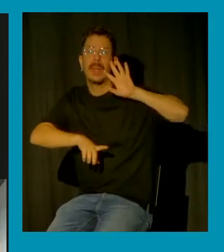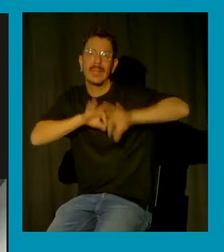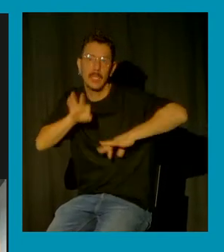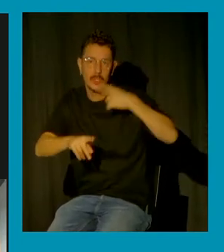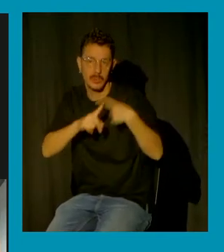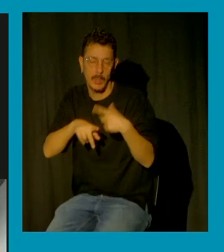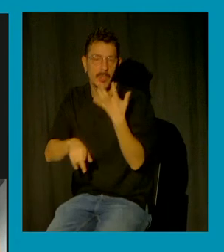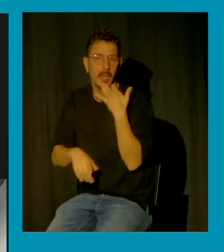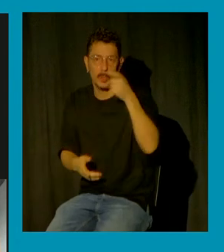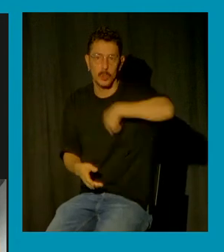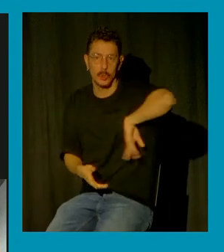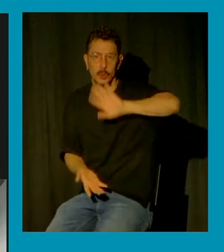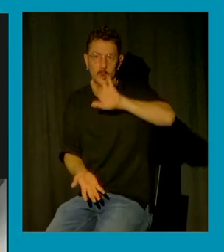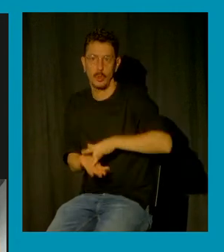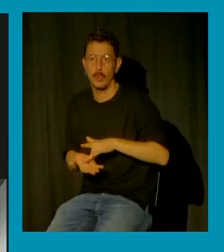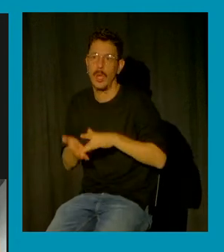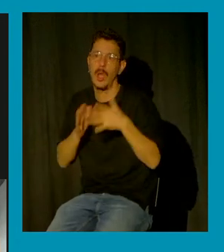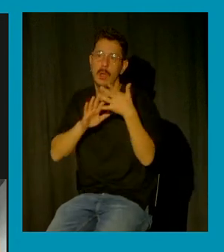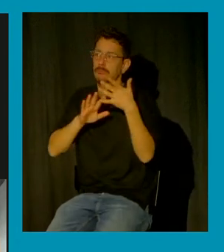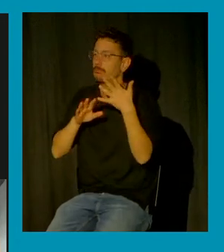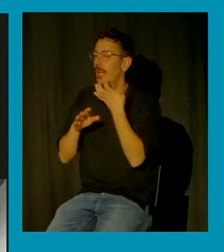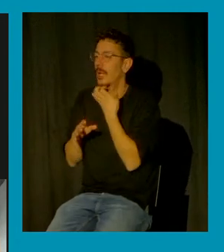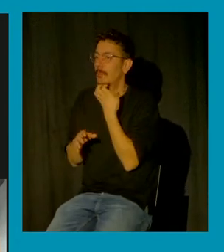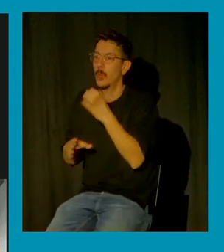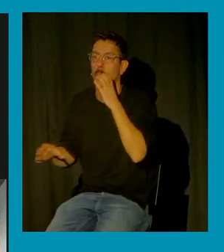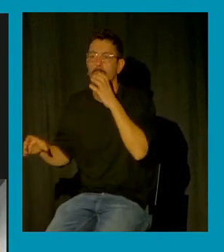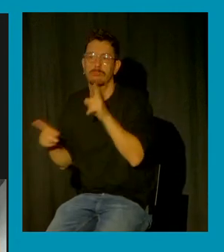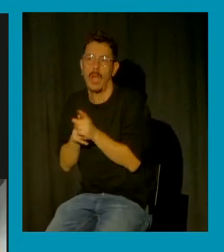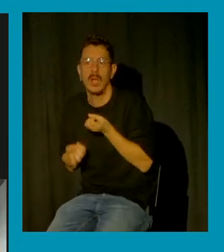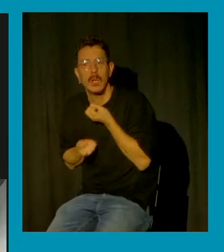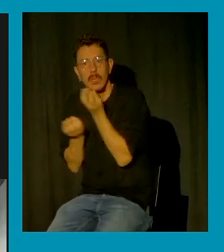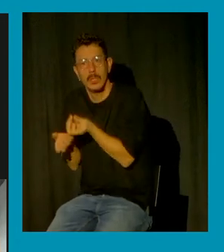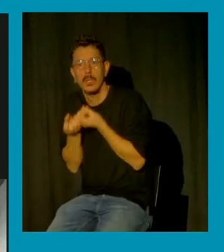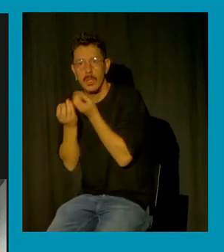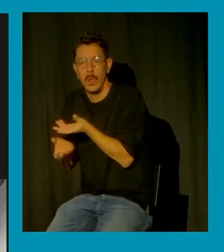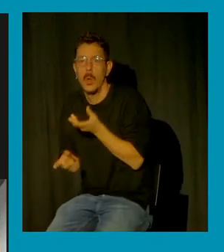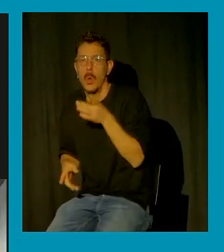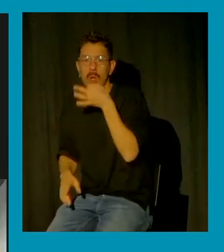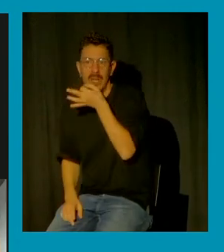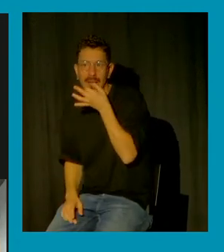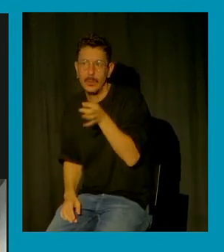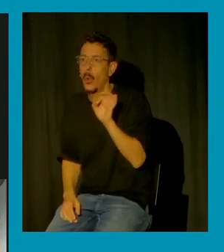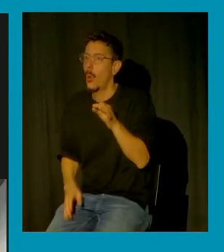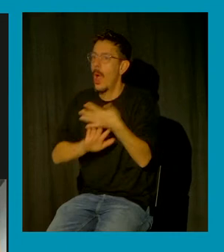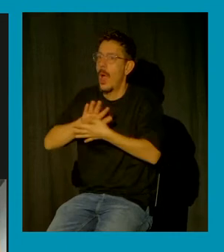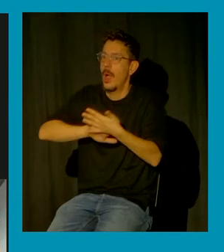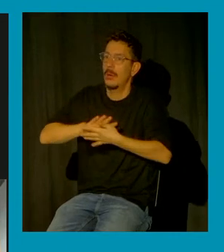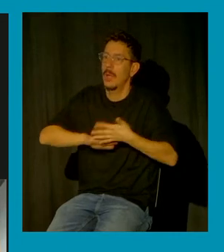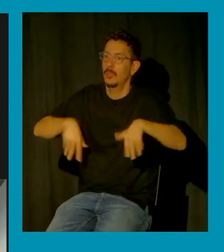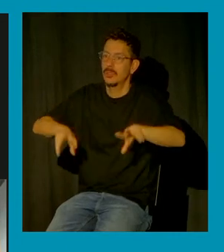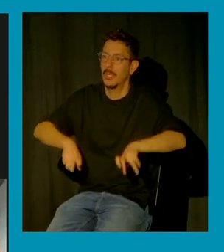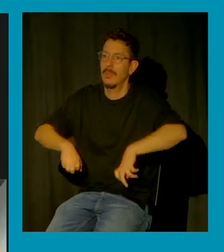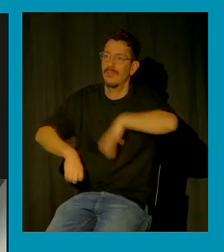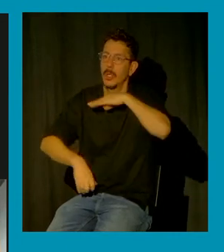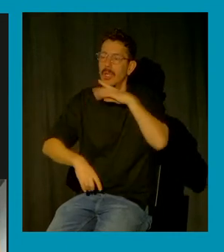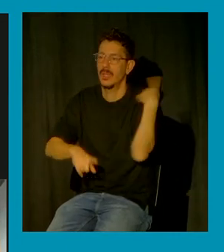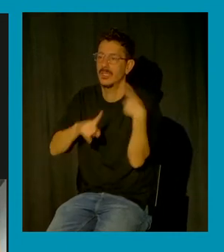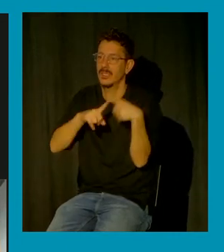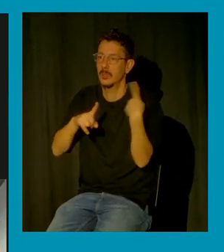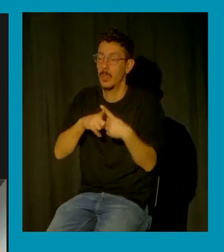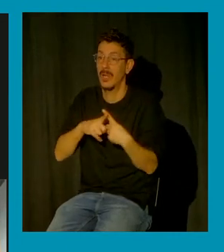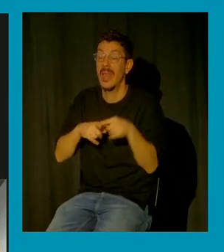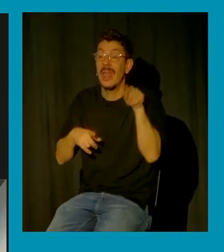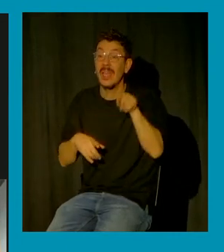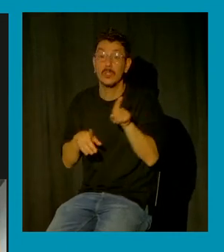comunicamos un relato cuando hablamos de violencia sexual no es un relato o es un discurso